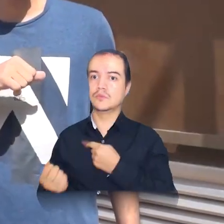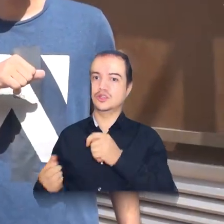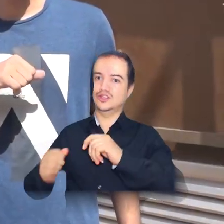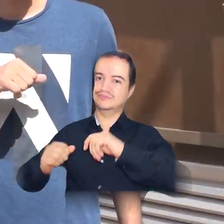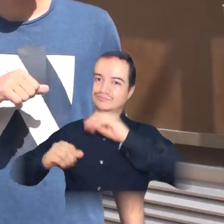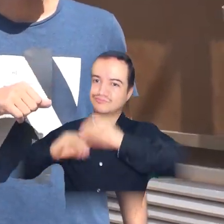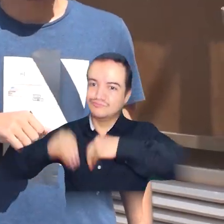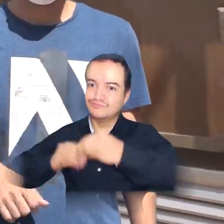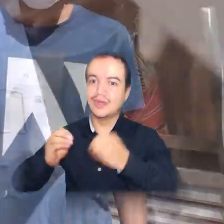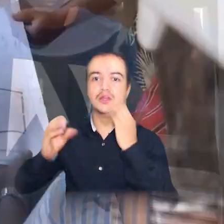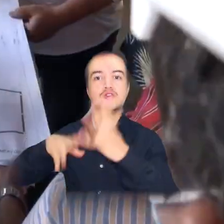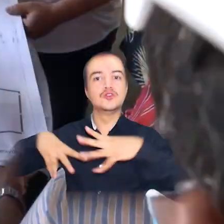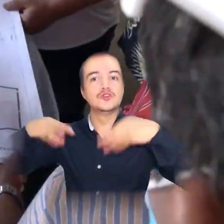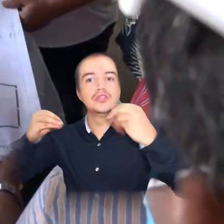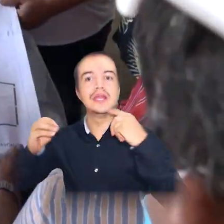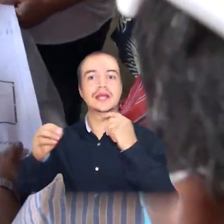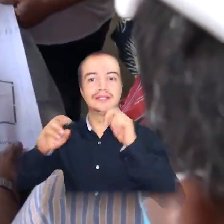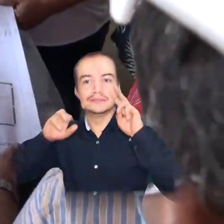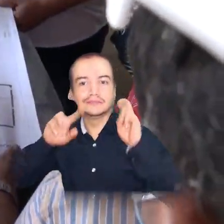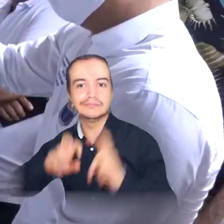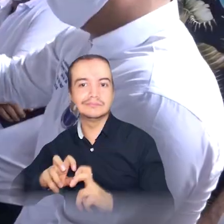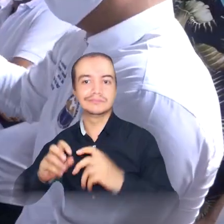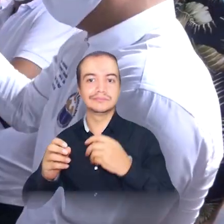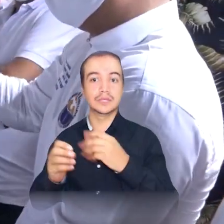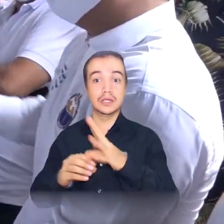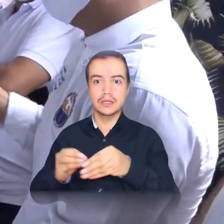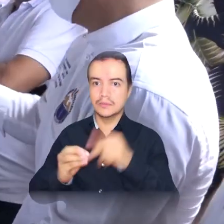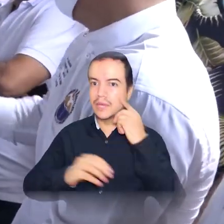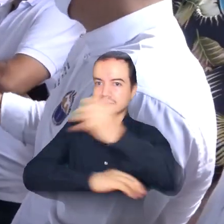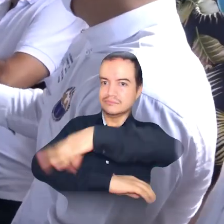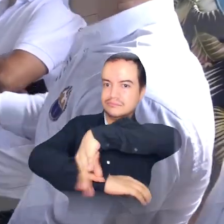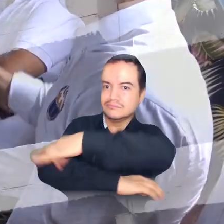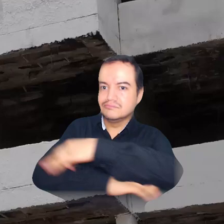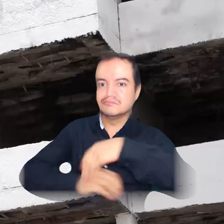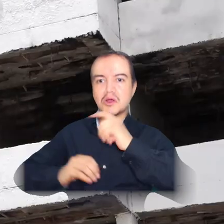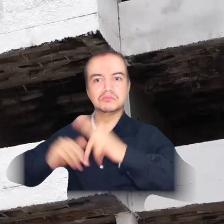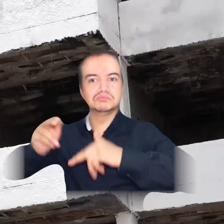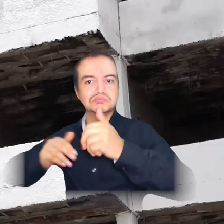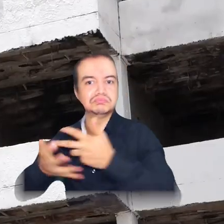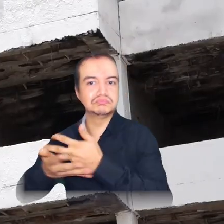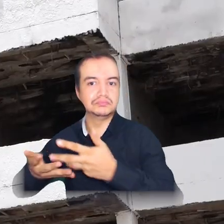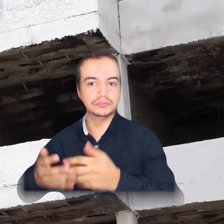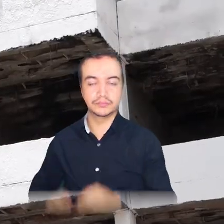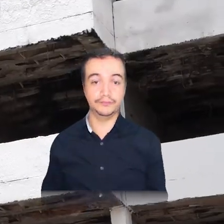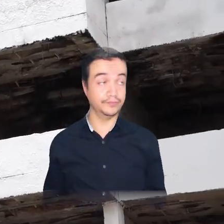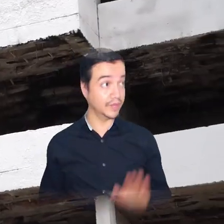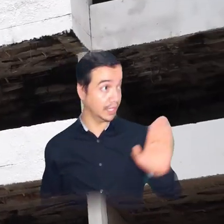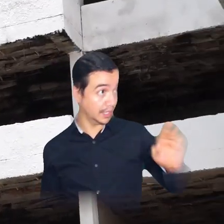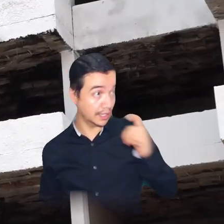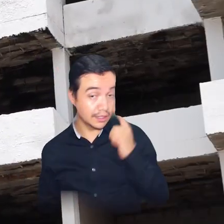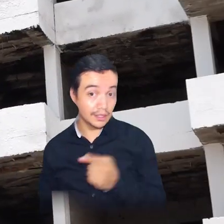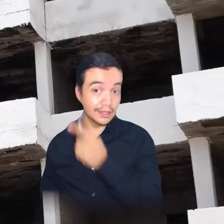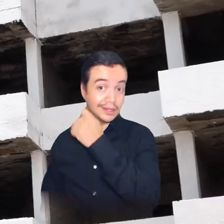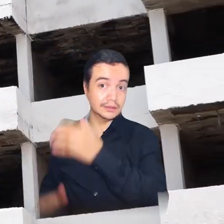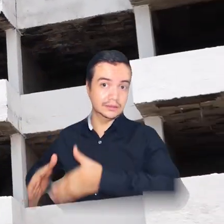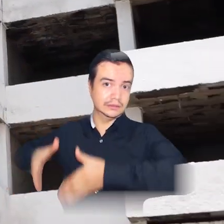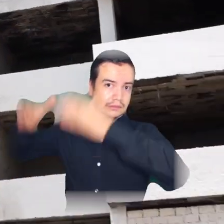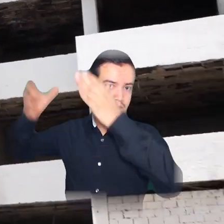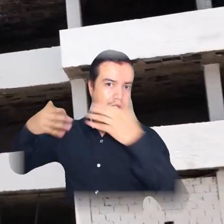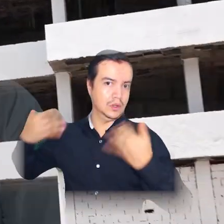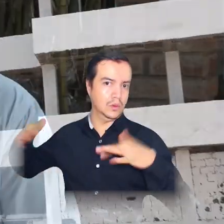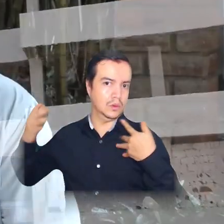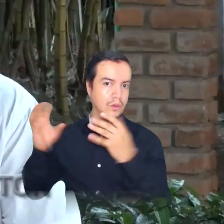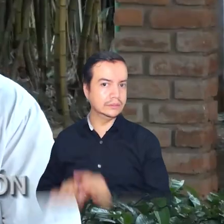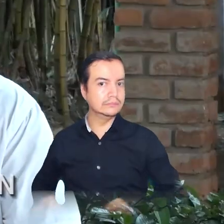social, en lo académico e investigación, acciones de investigación arquitectónica y tecnológica. Ese es un edificio que tiene